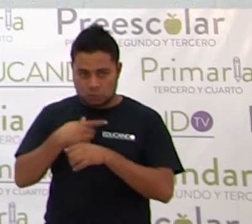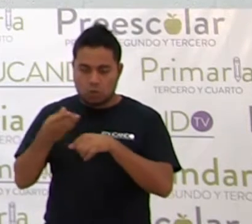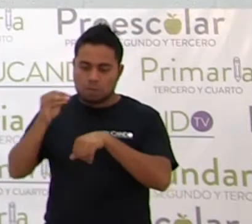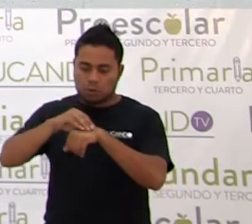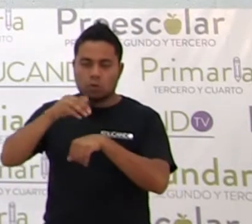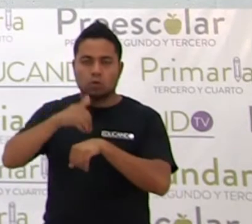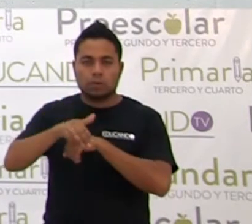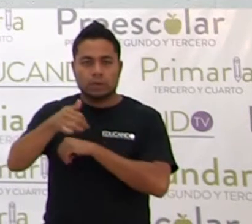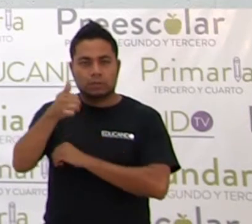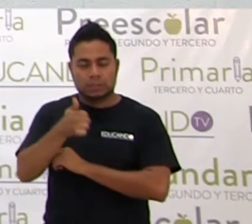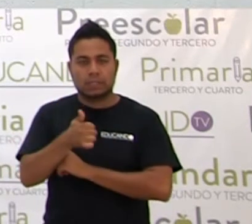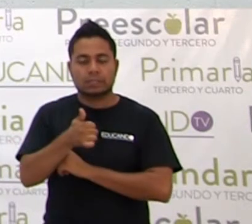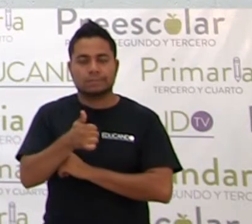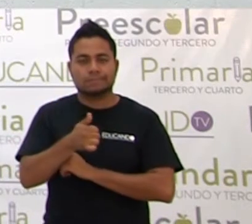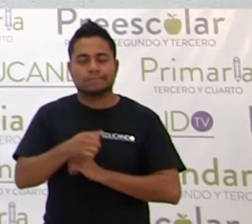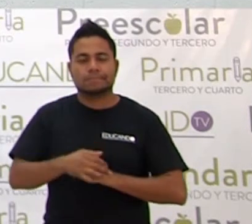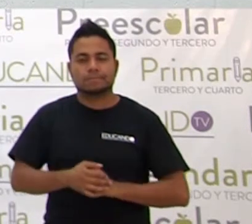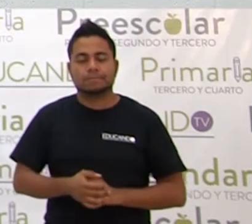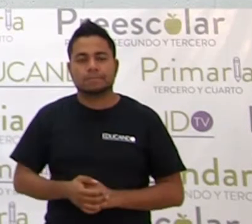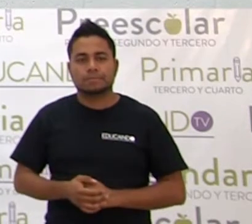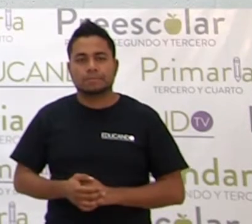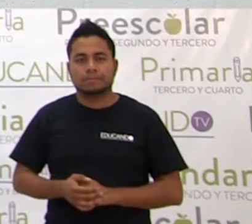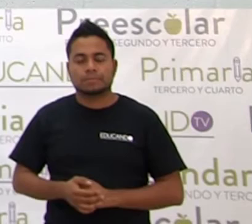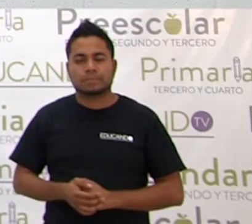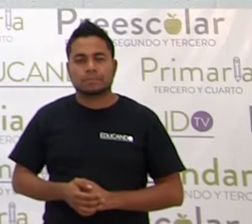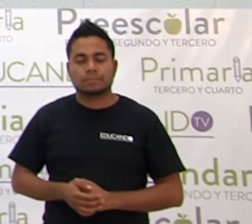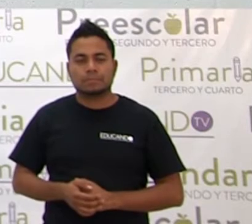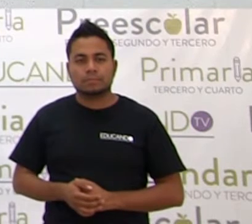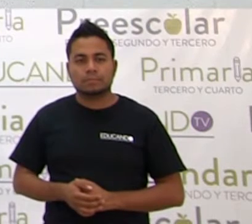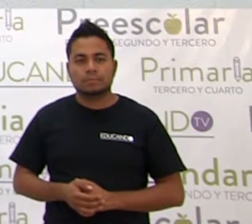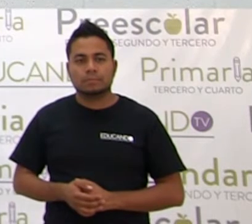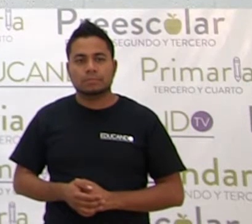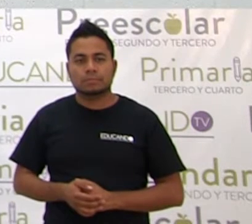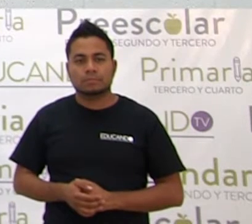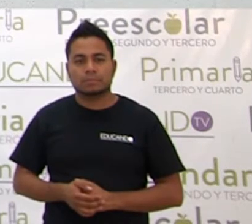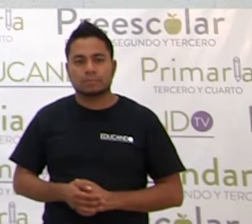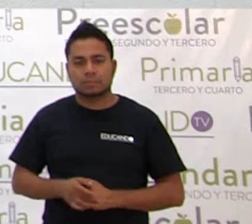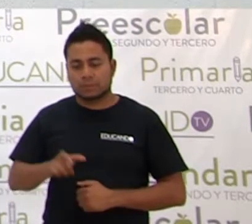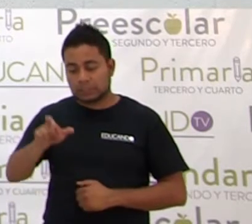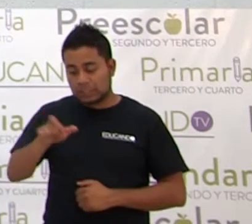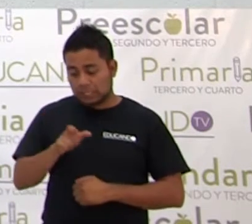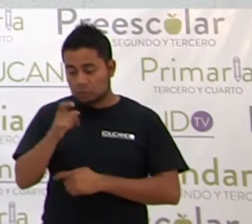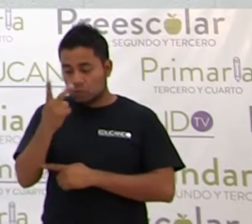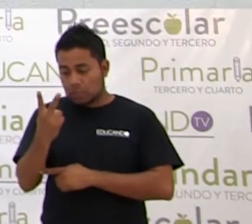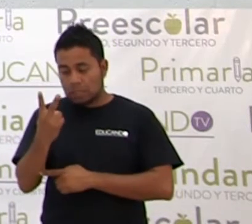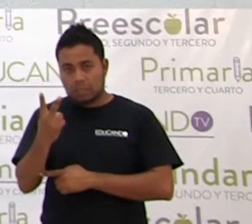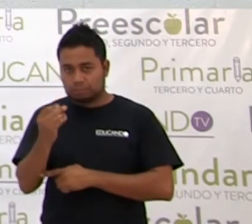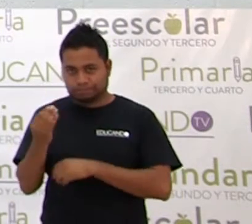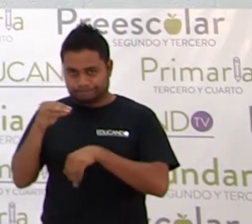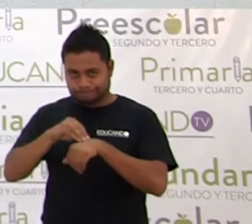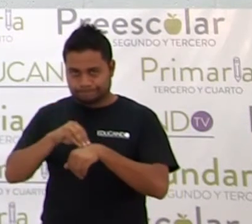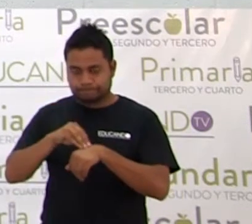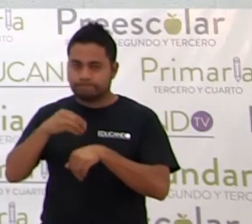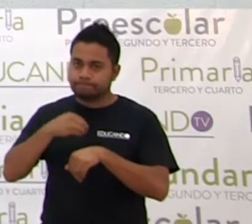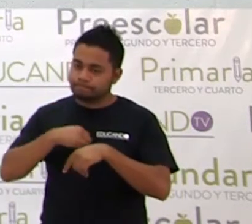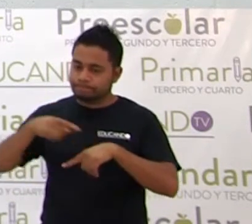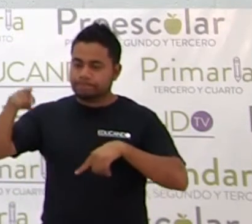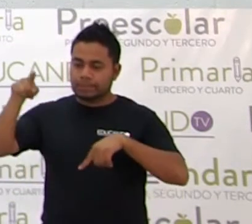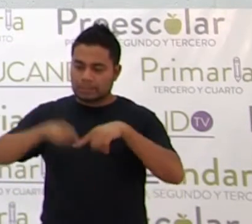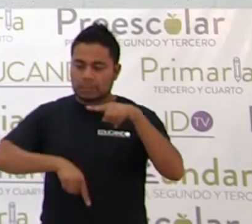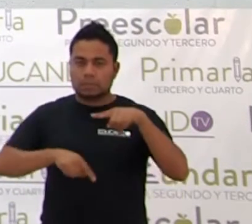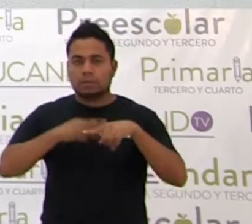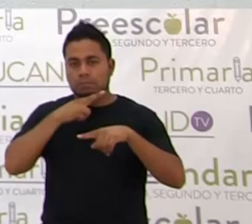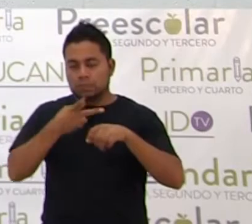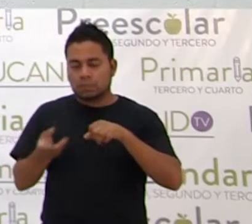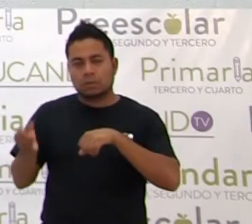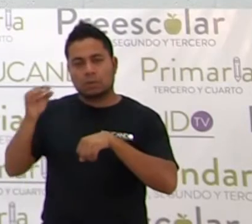número 6, ¿sí? Y en lugar de la X cuadrada, ¿sí? Vamos a